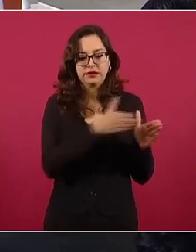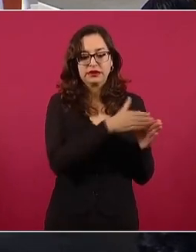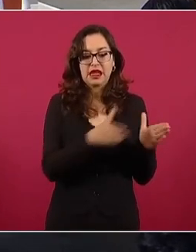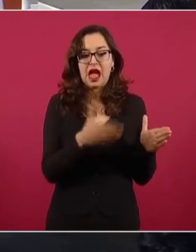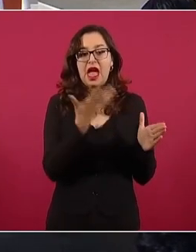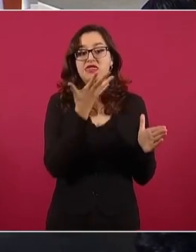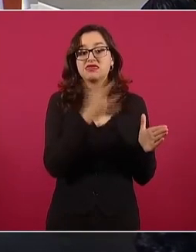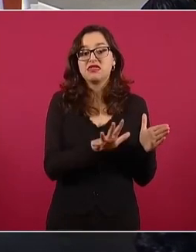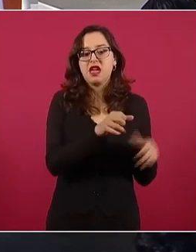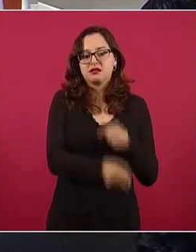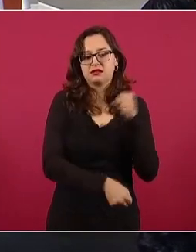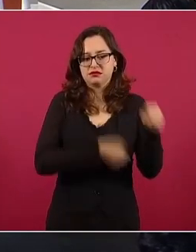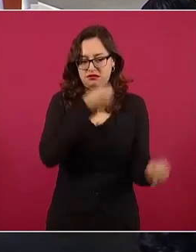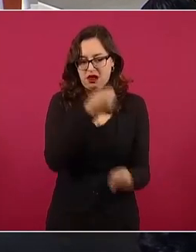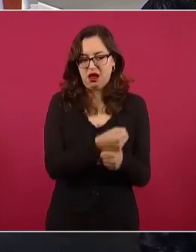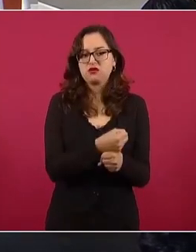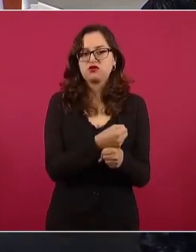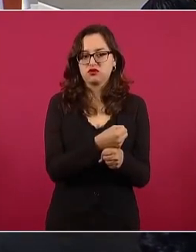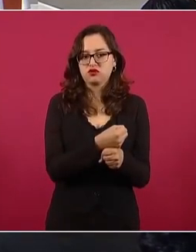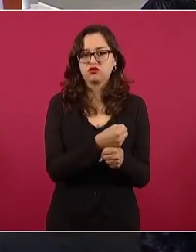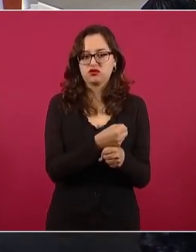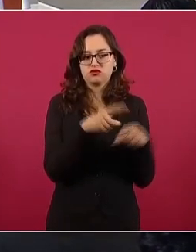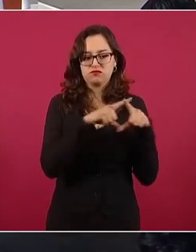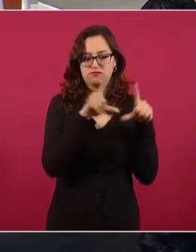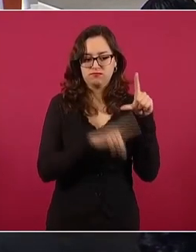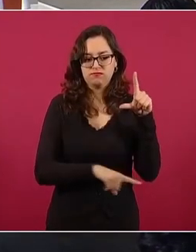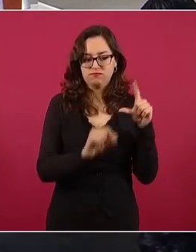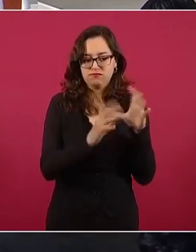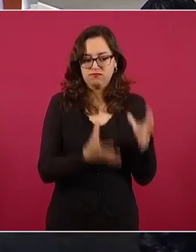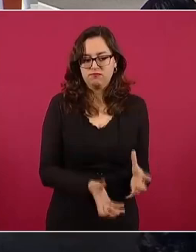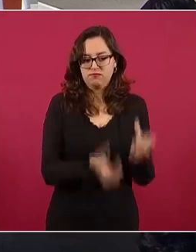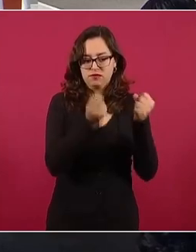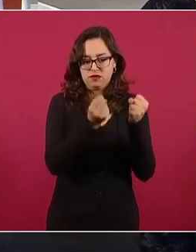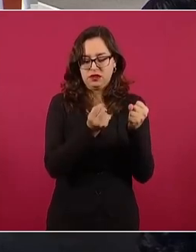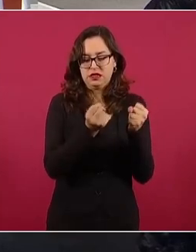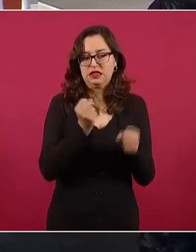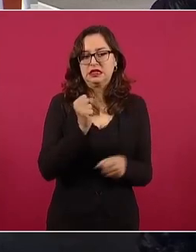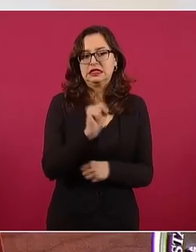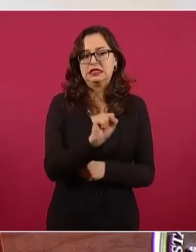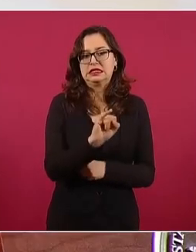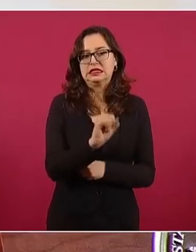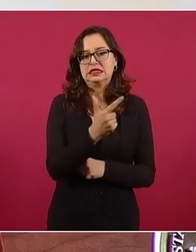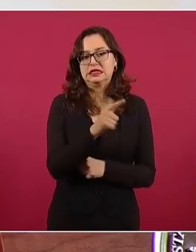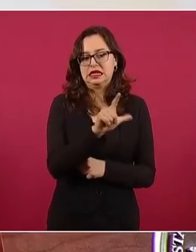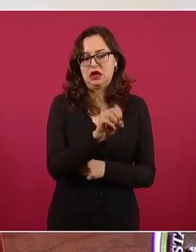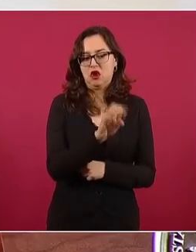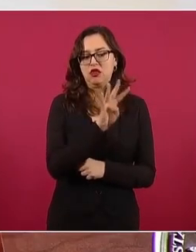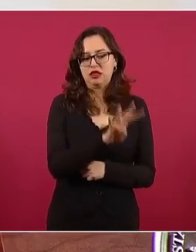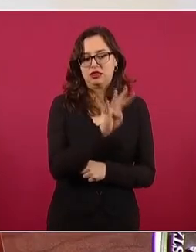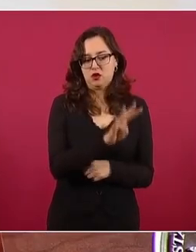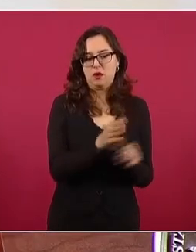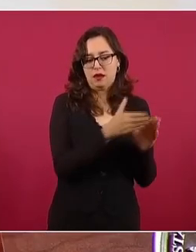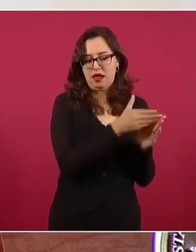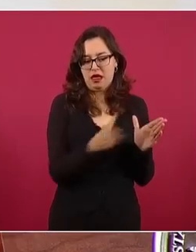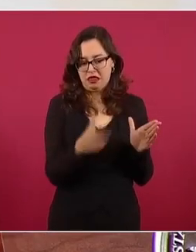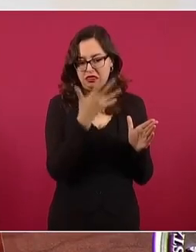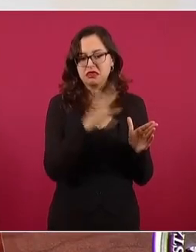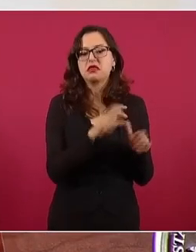del siglo XIX, porque,